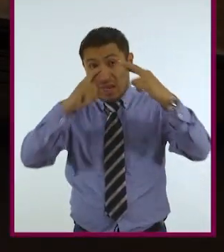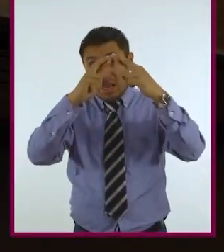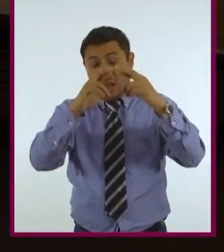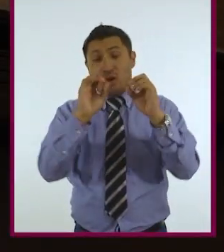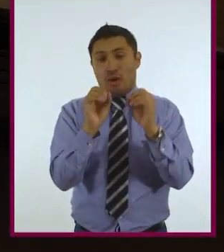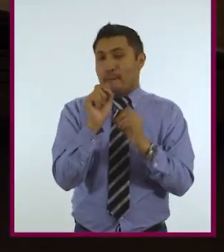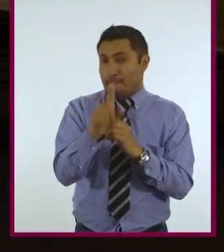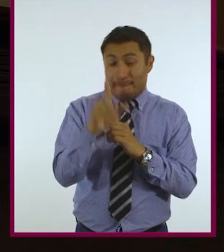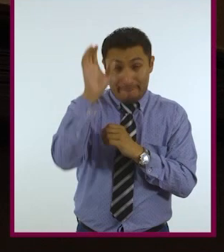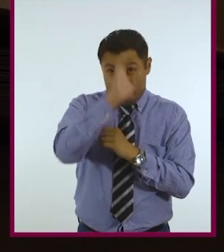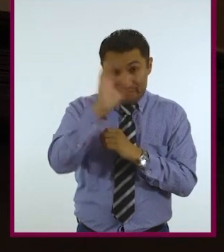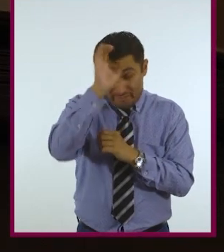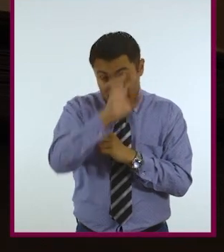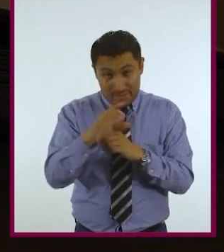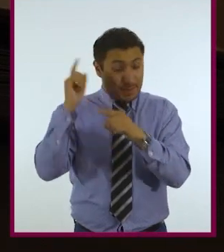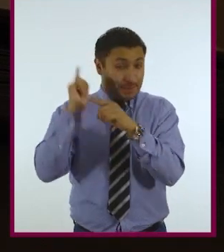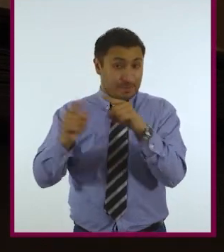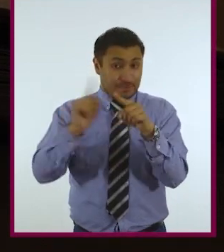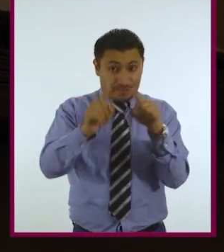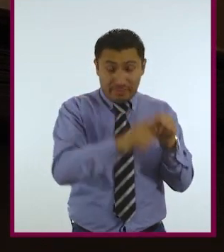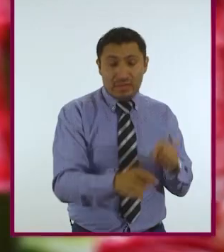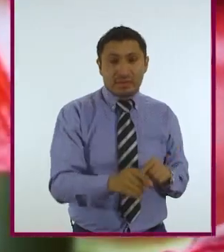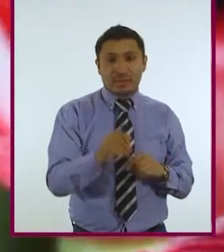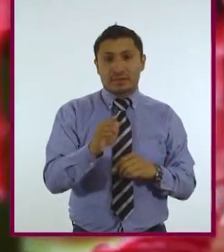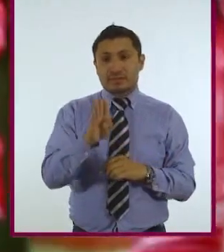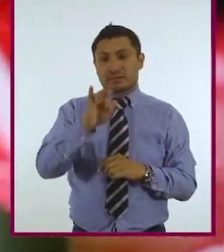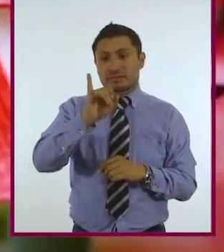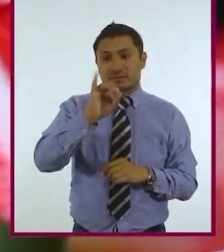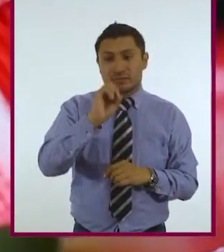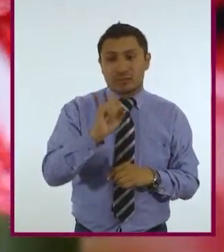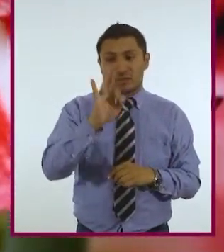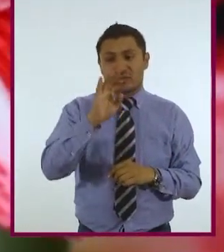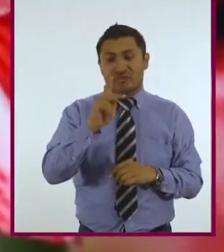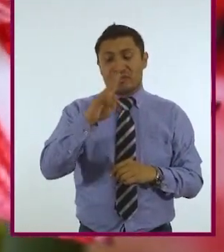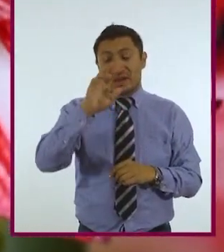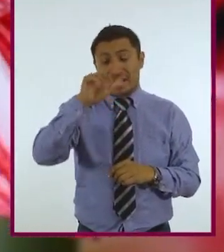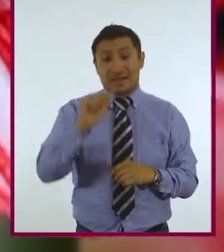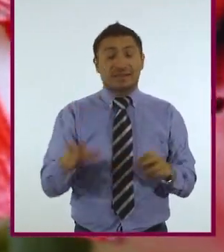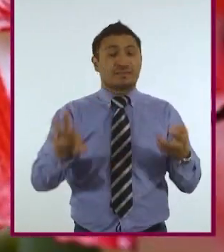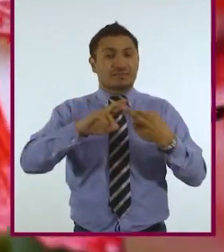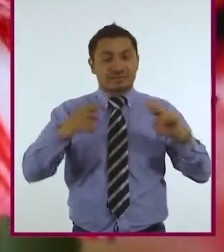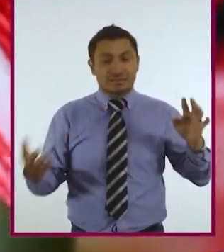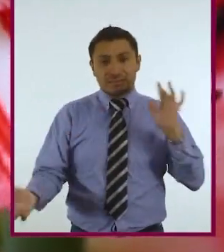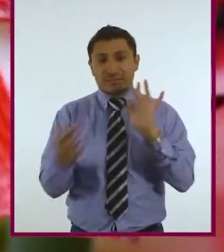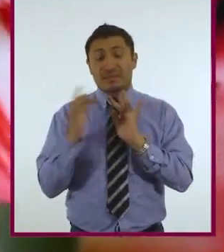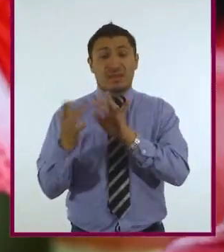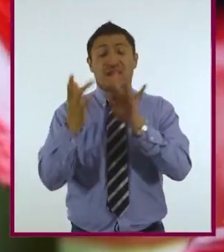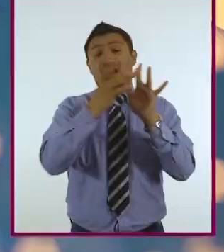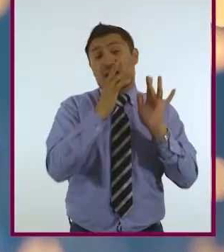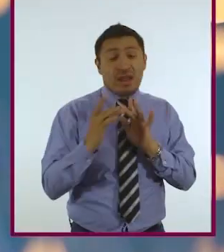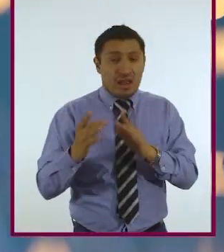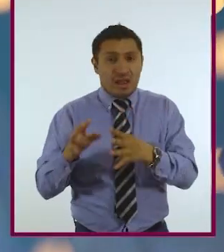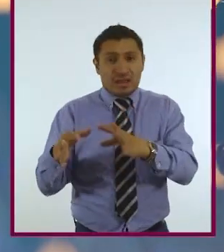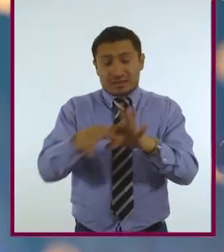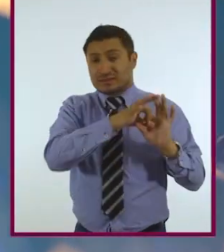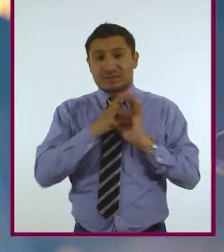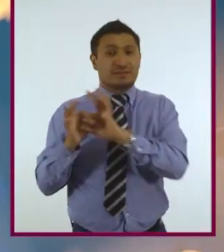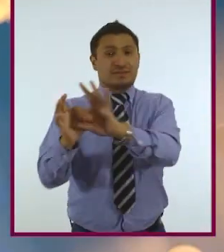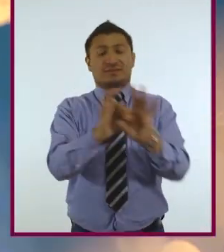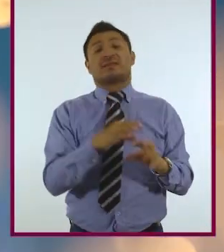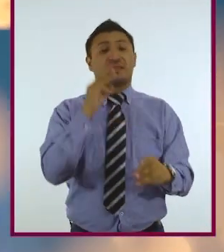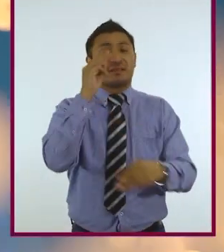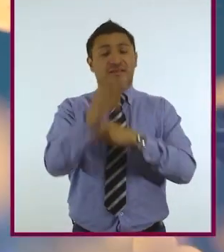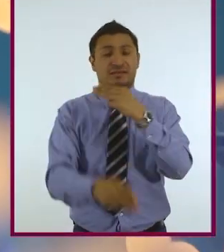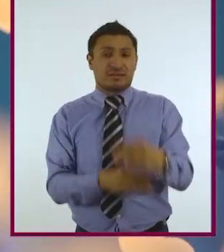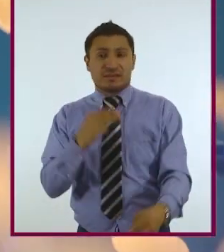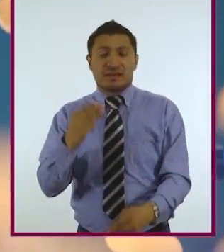o la misma ciencia, entre otras. La biosfera representa la red de interconexiones que une a todos los organismos de la